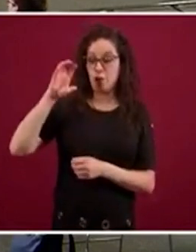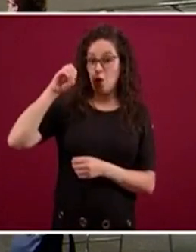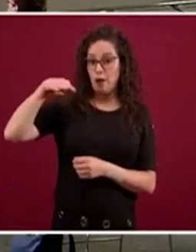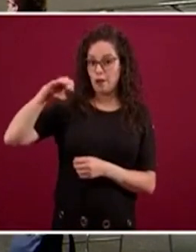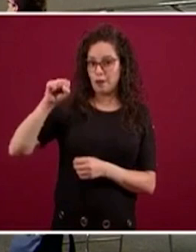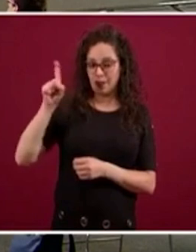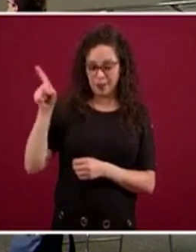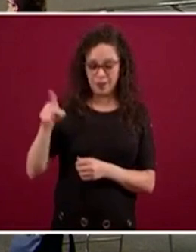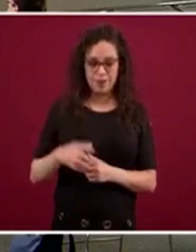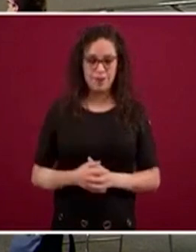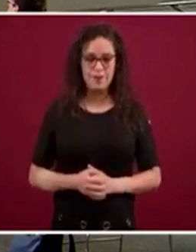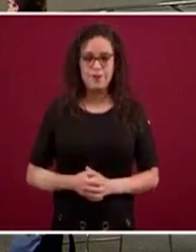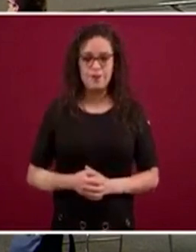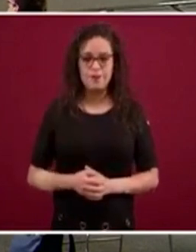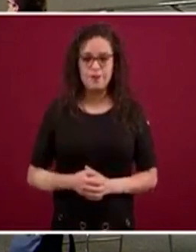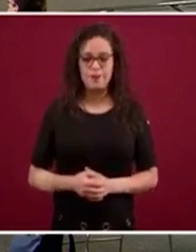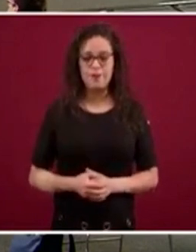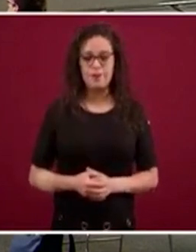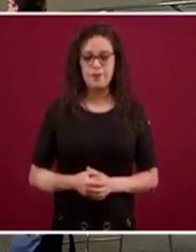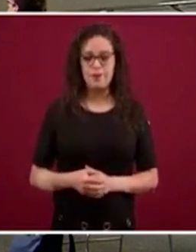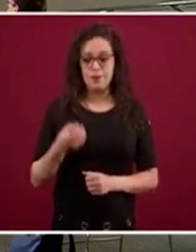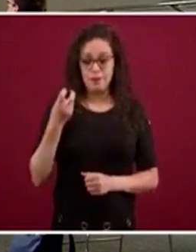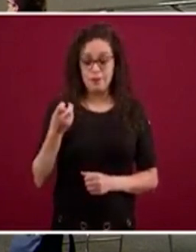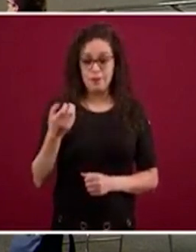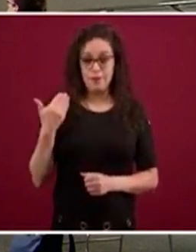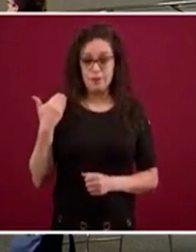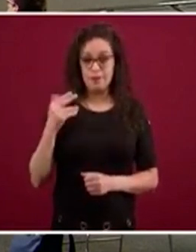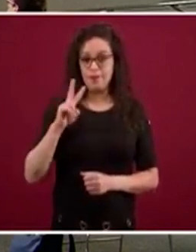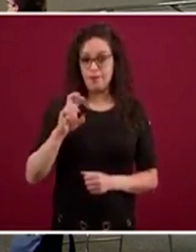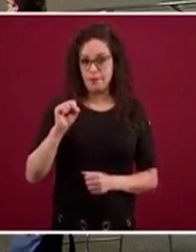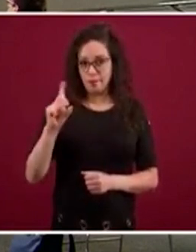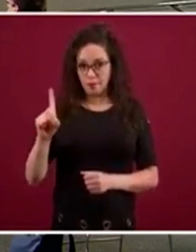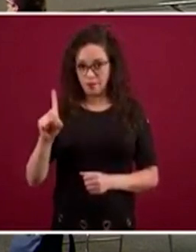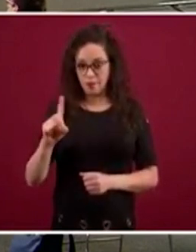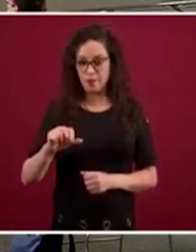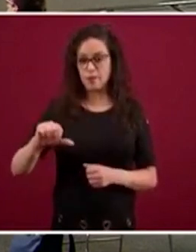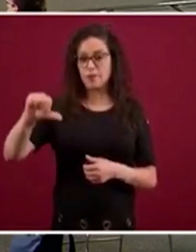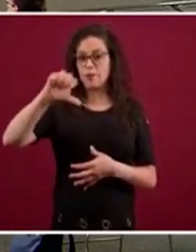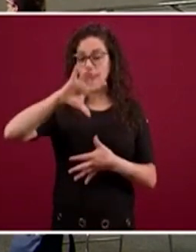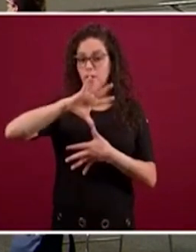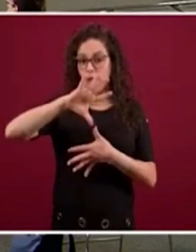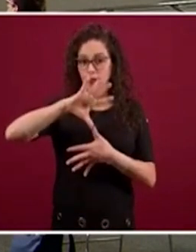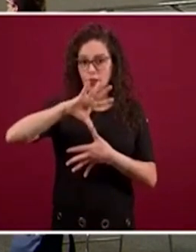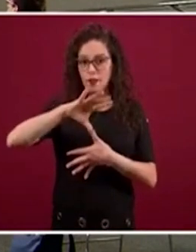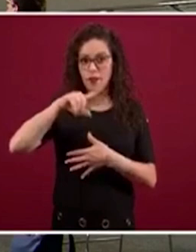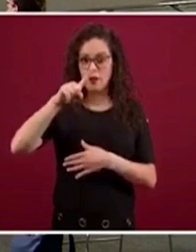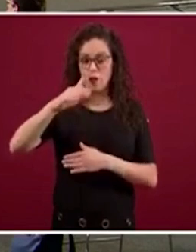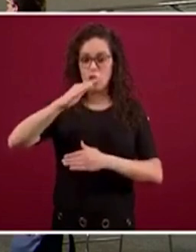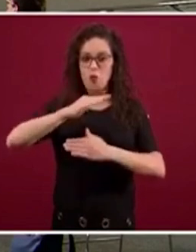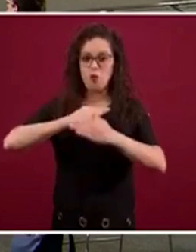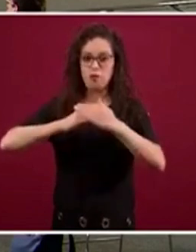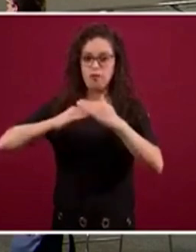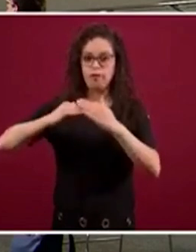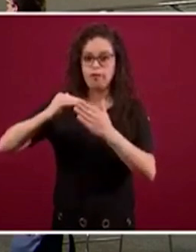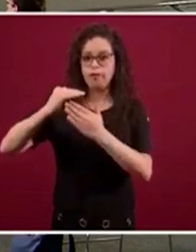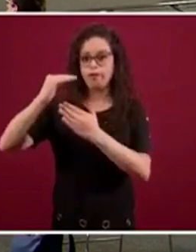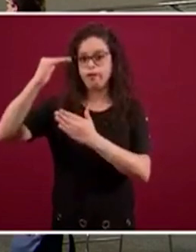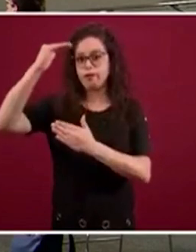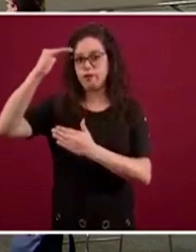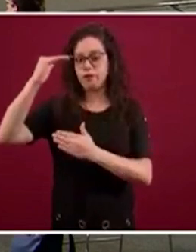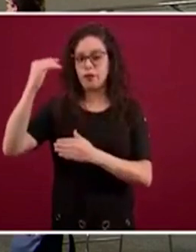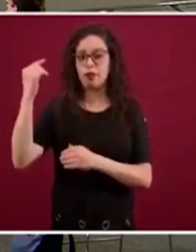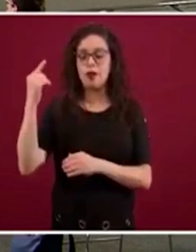Este fin de semana precisamente la región de las Américas tuvo el alcance y el rebase a la región